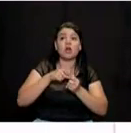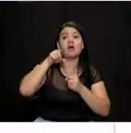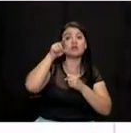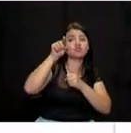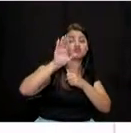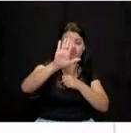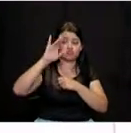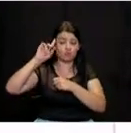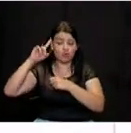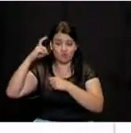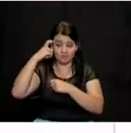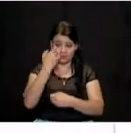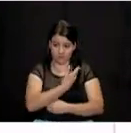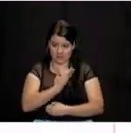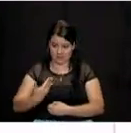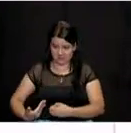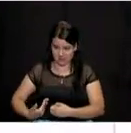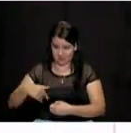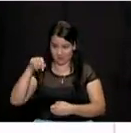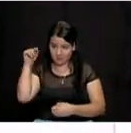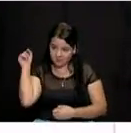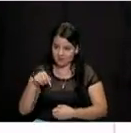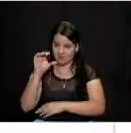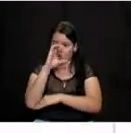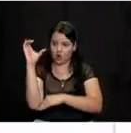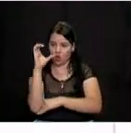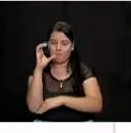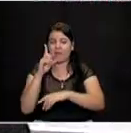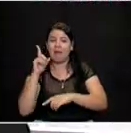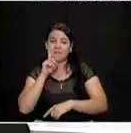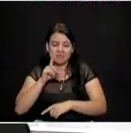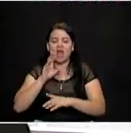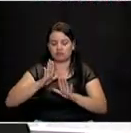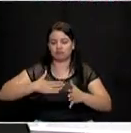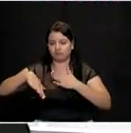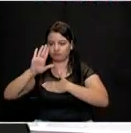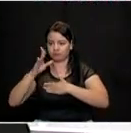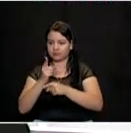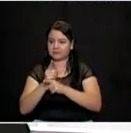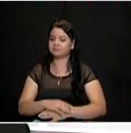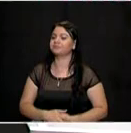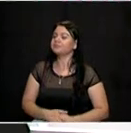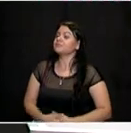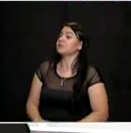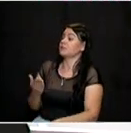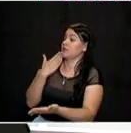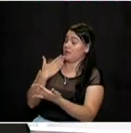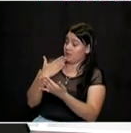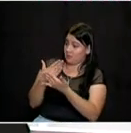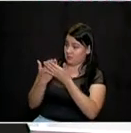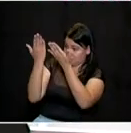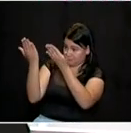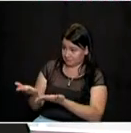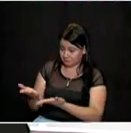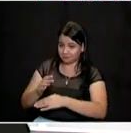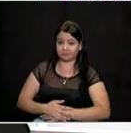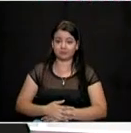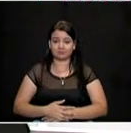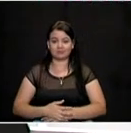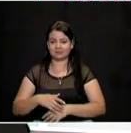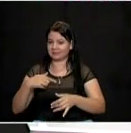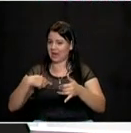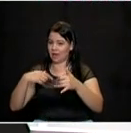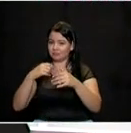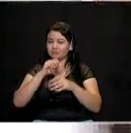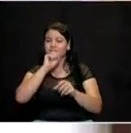Santos, sino que comprometen al Estado en su conjunto. Muchas gracias, doctor Jairo Herrán. Así termina esta ronda de